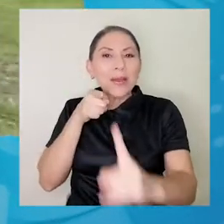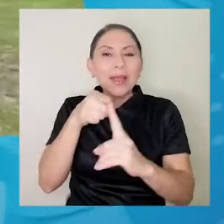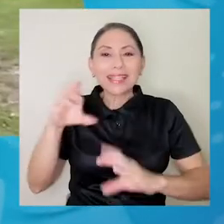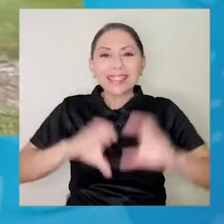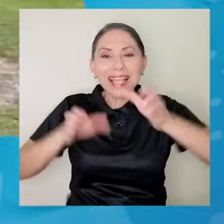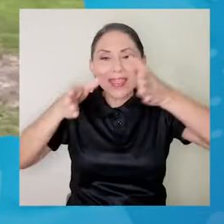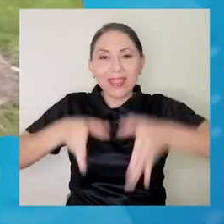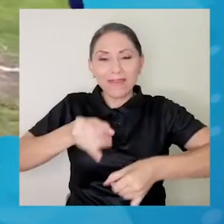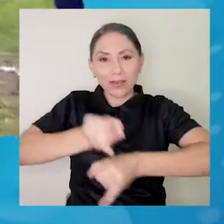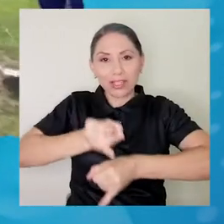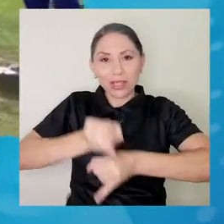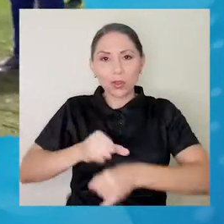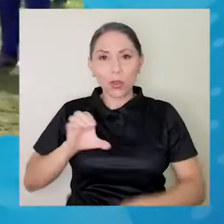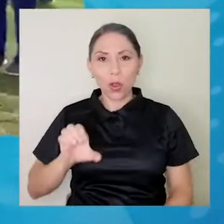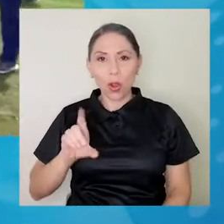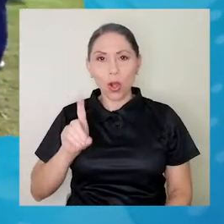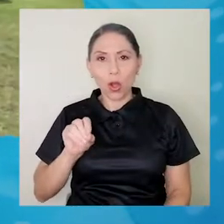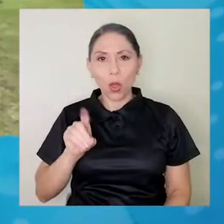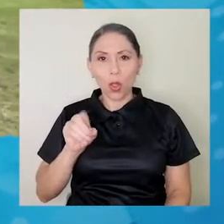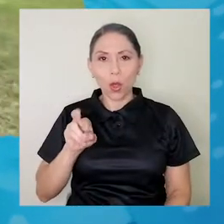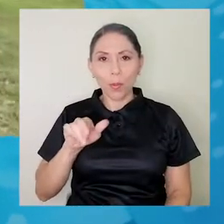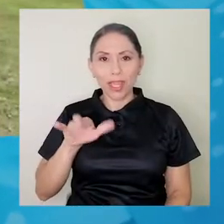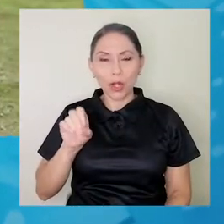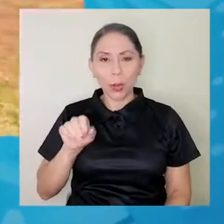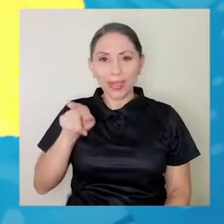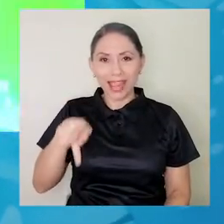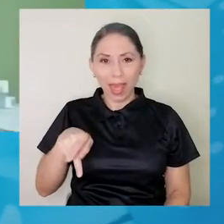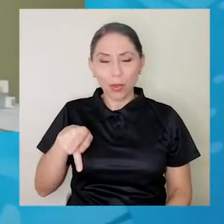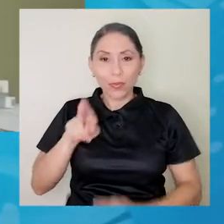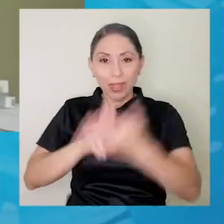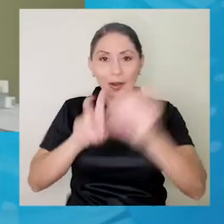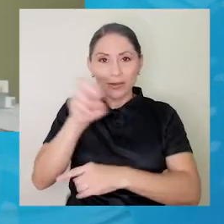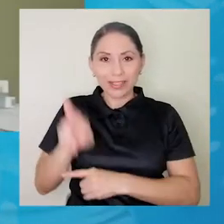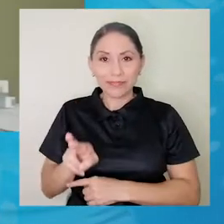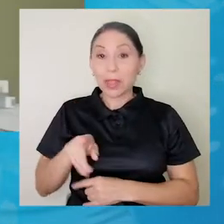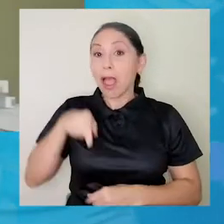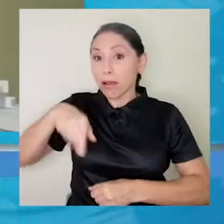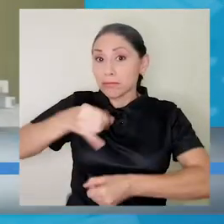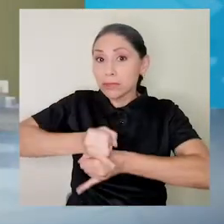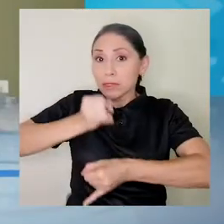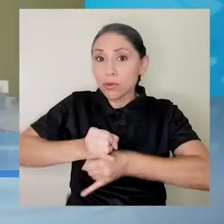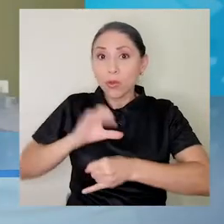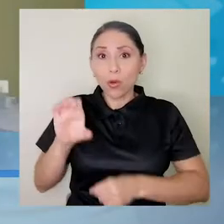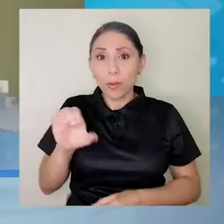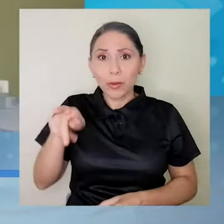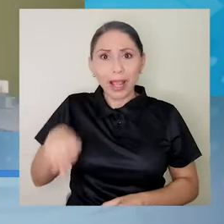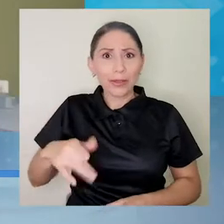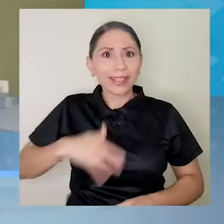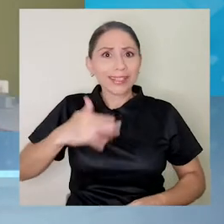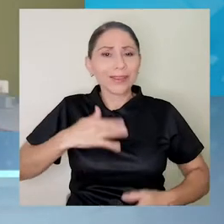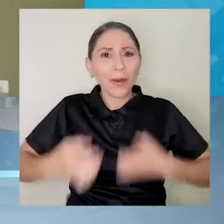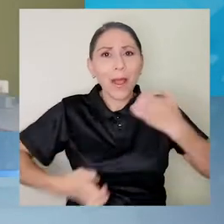Clodomiro Picado de la UCR. Bueno, el equipo del Instituto Clodomiro Picado se sintió muy emocionado, muy alegre